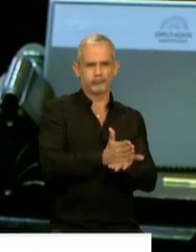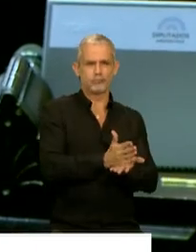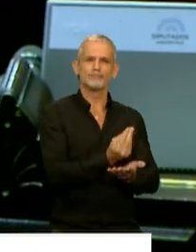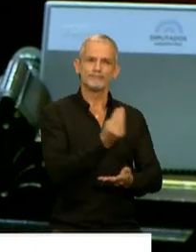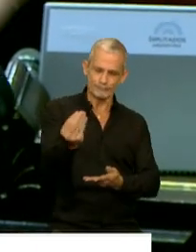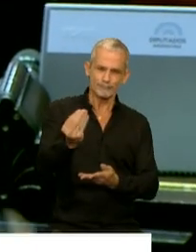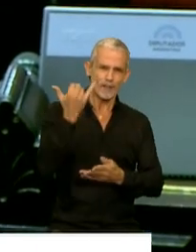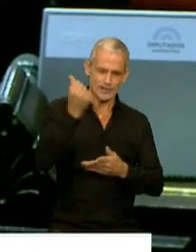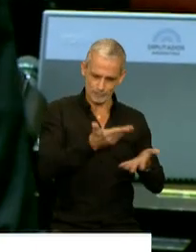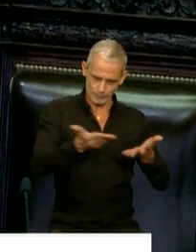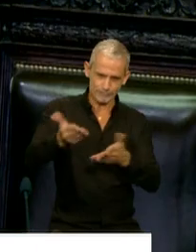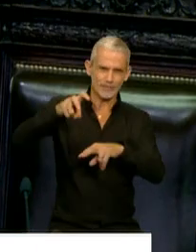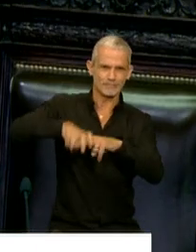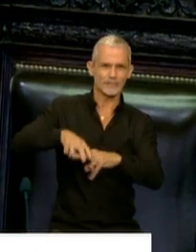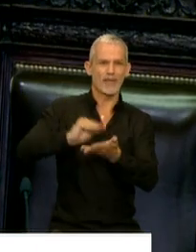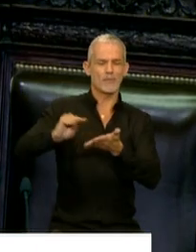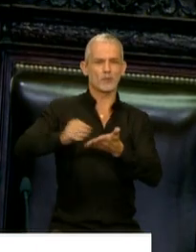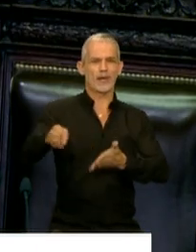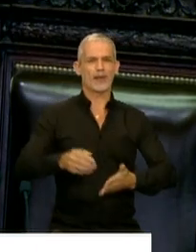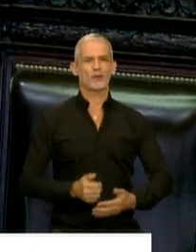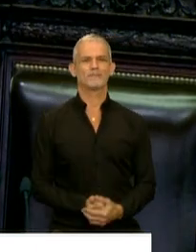incorporado, lo invito a ocupar su banca.